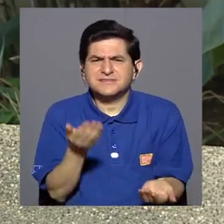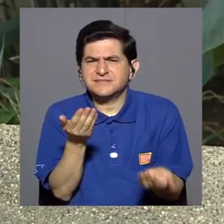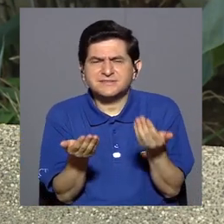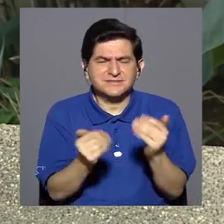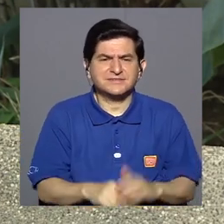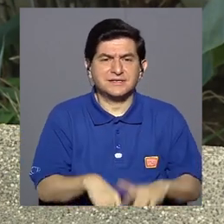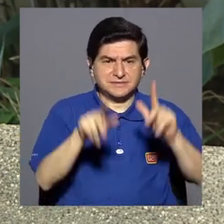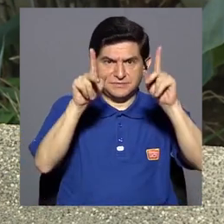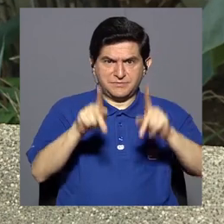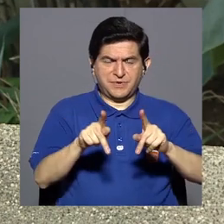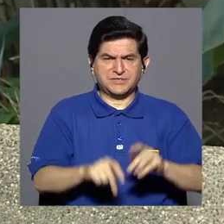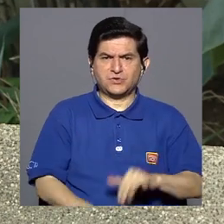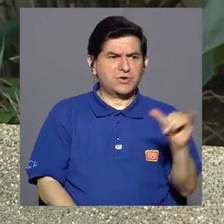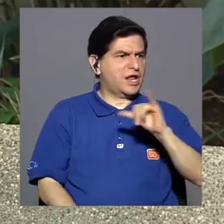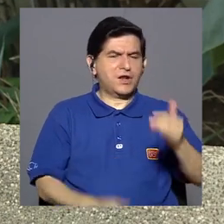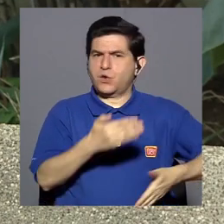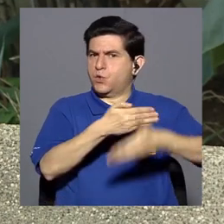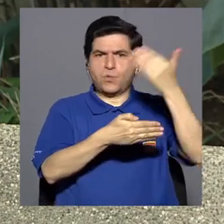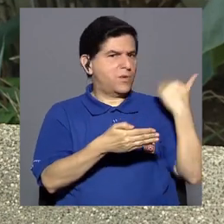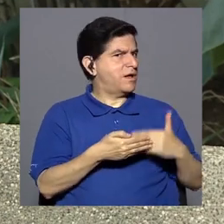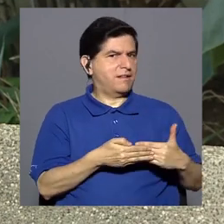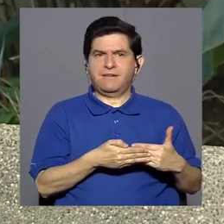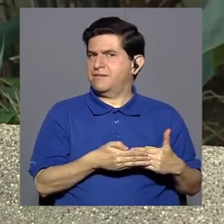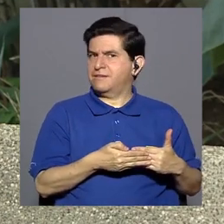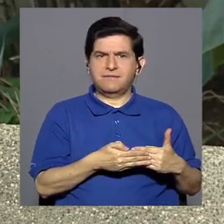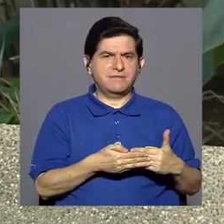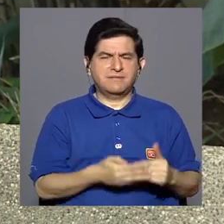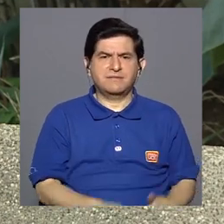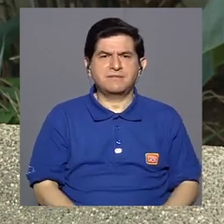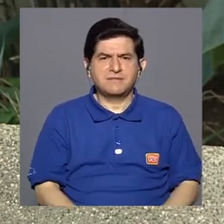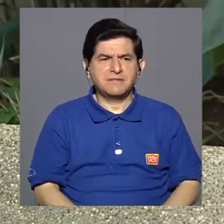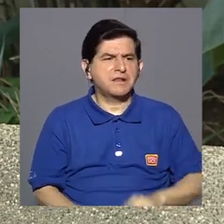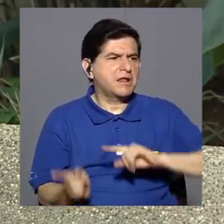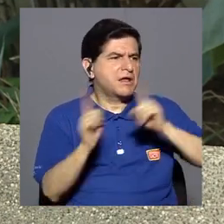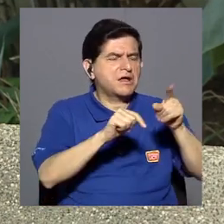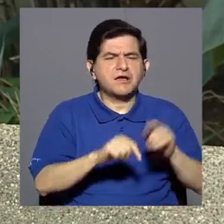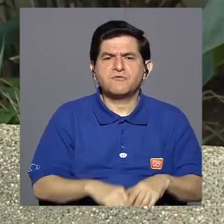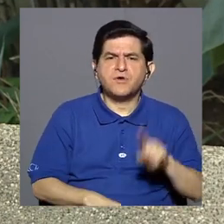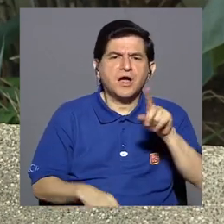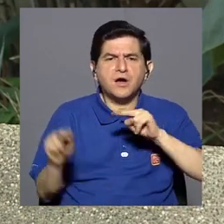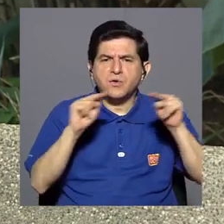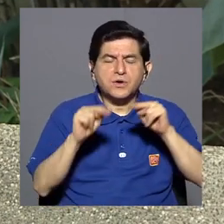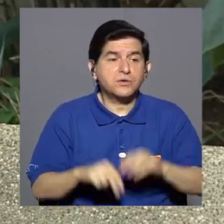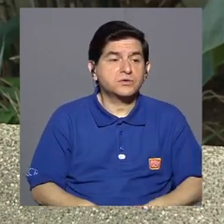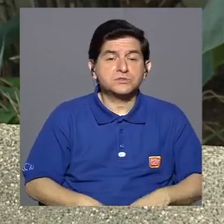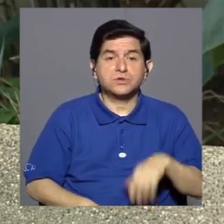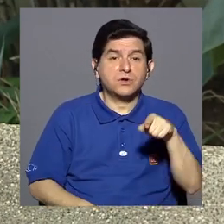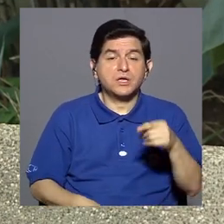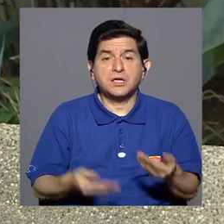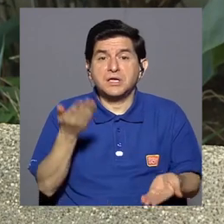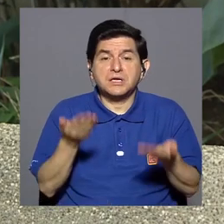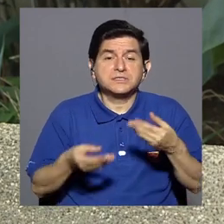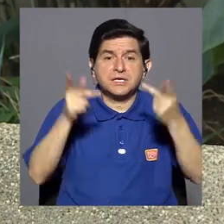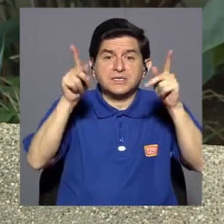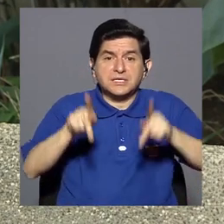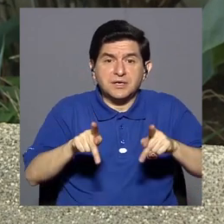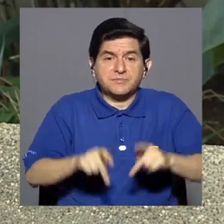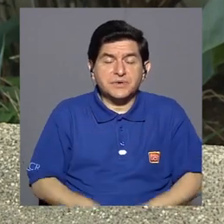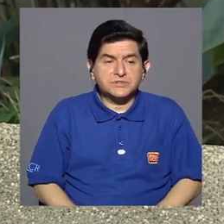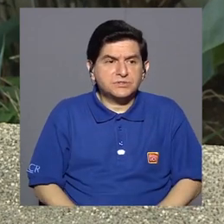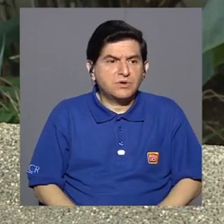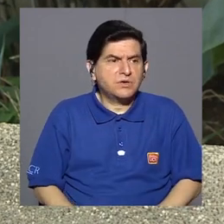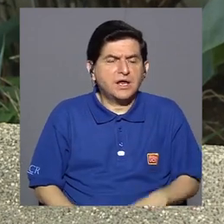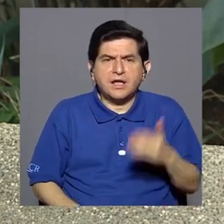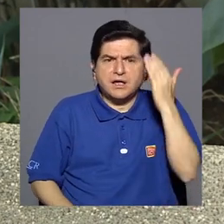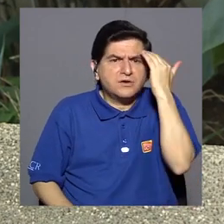mucho que la persona ya no era la misma, que salió a hacer un mandado y se perdió, a veces sin ningún